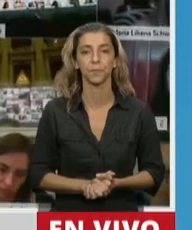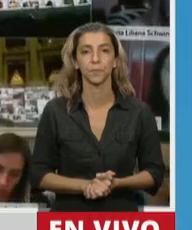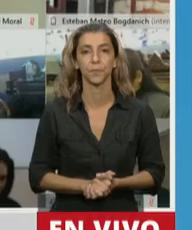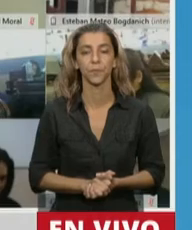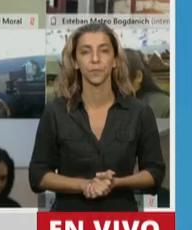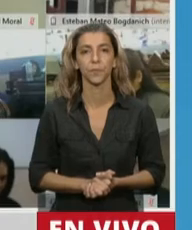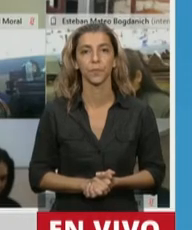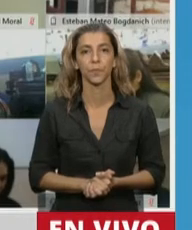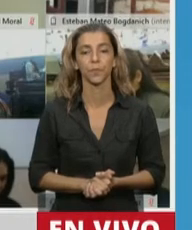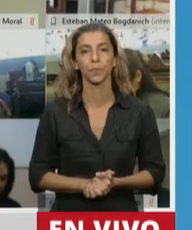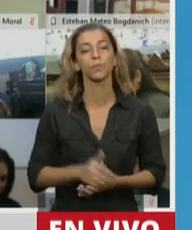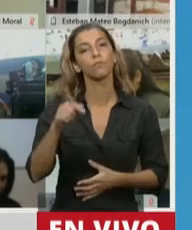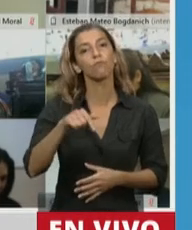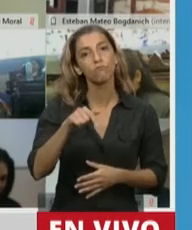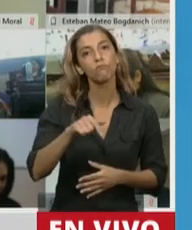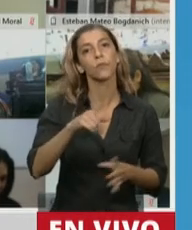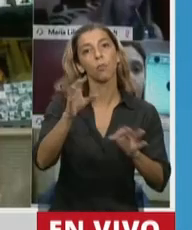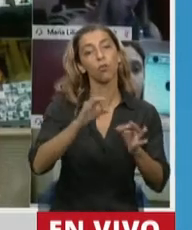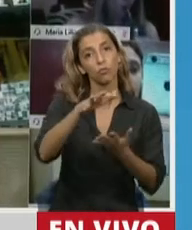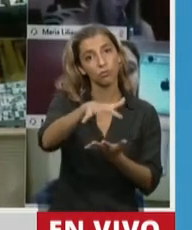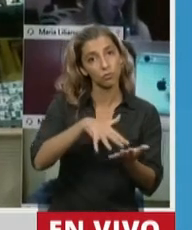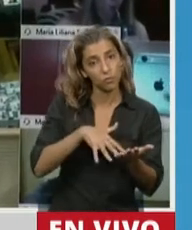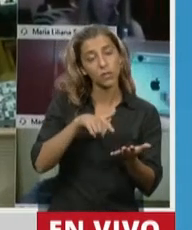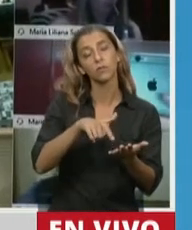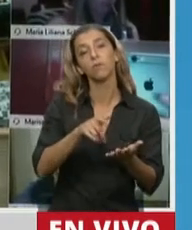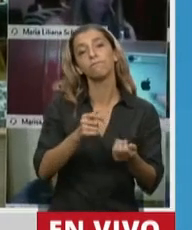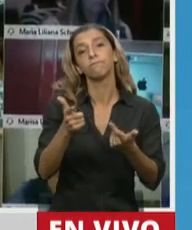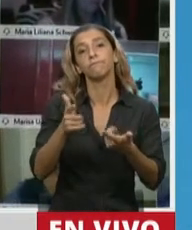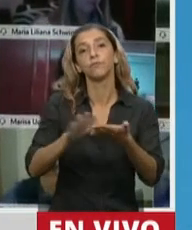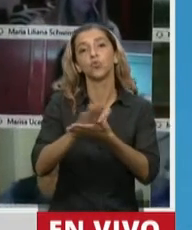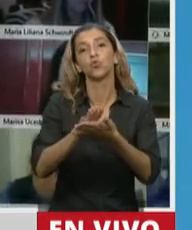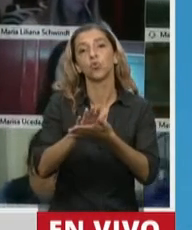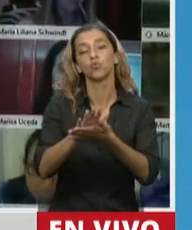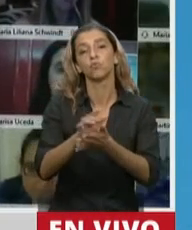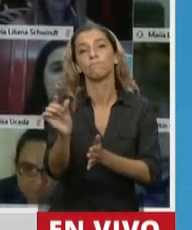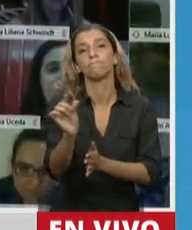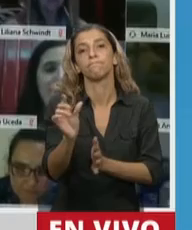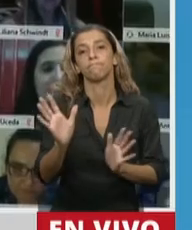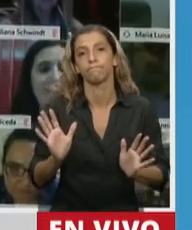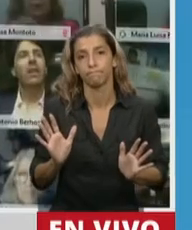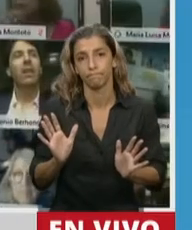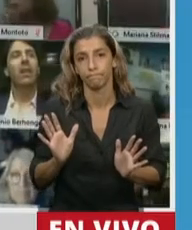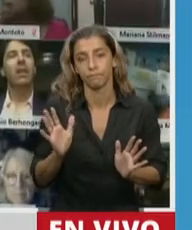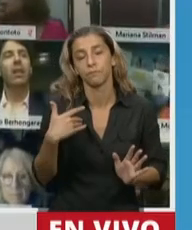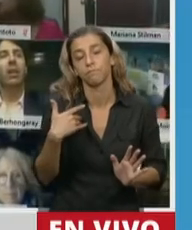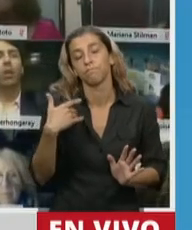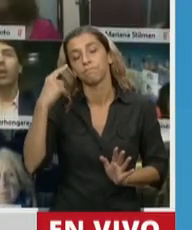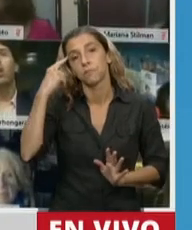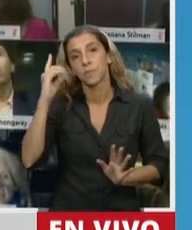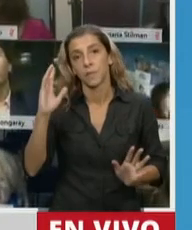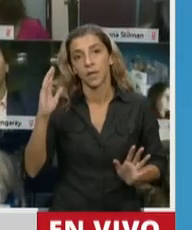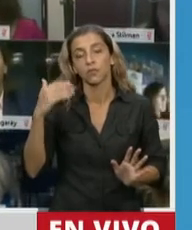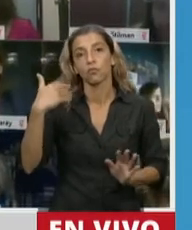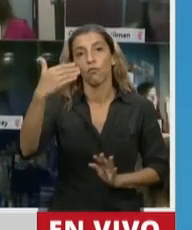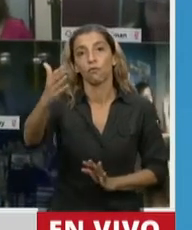Esto viene a resolver el problema en forma parcial, digo así porque va a poder ser